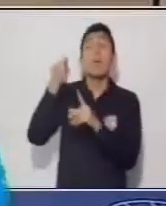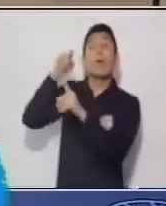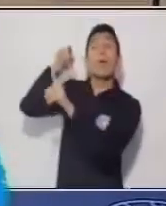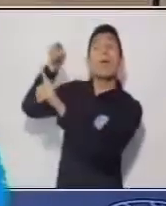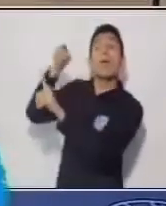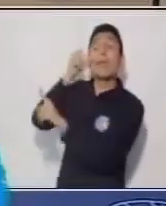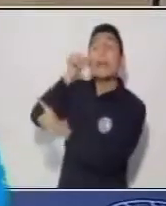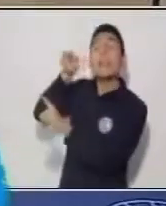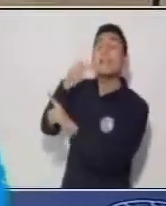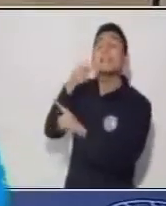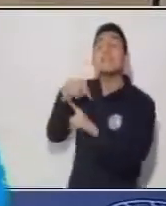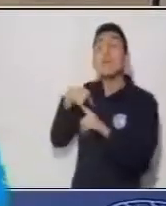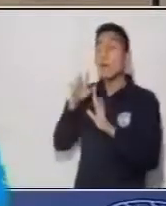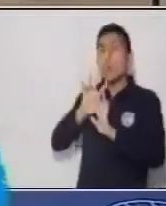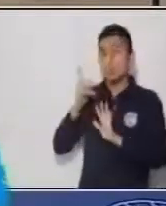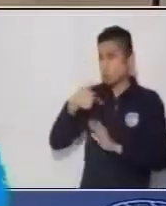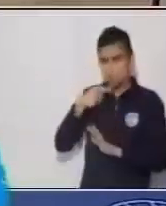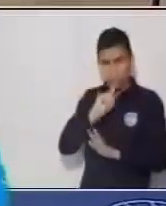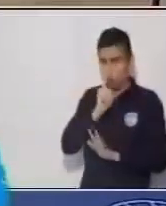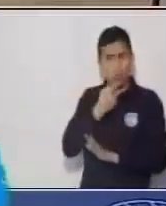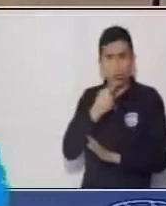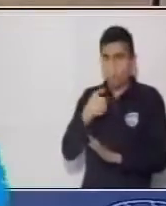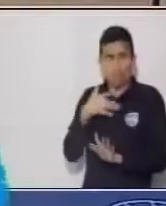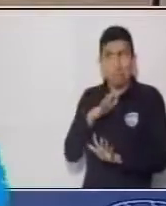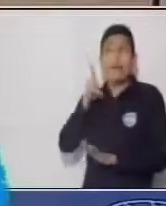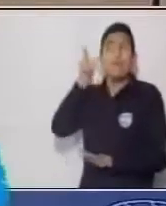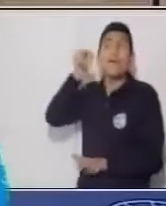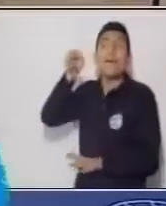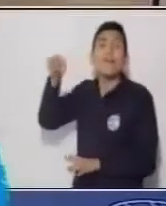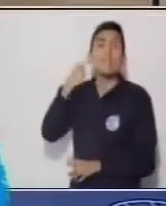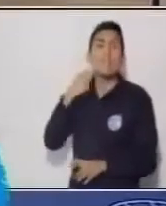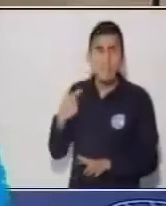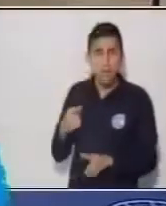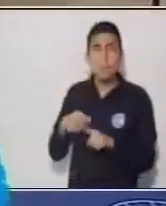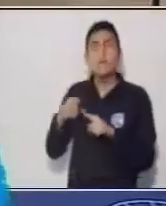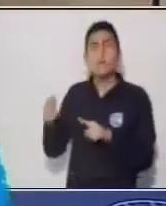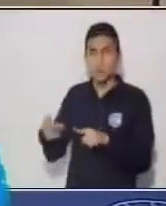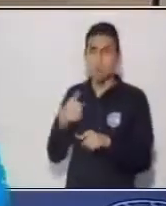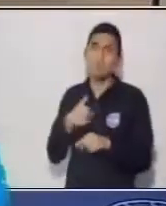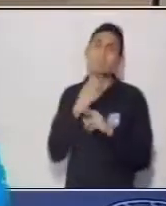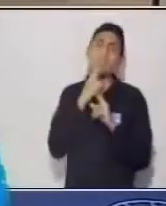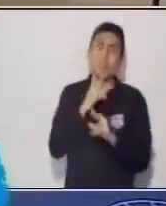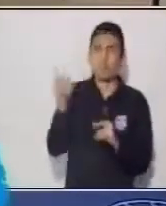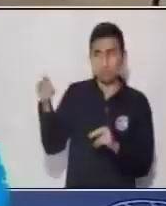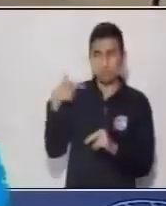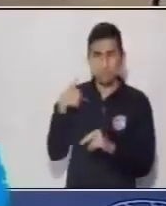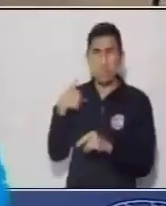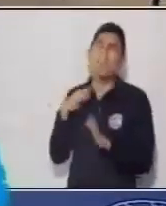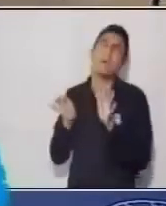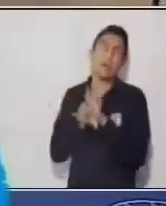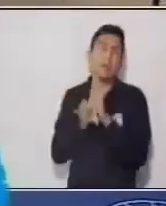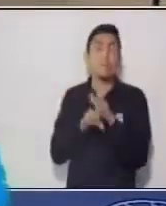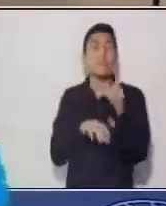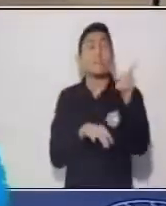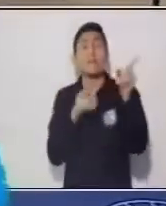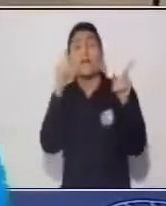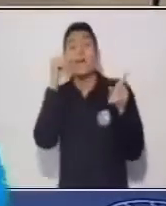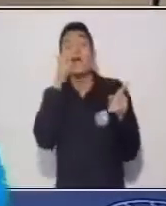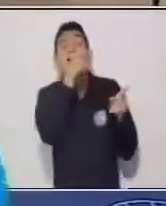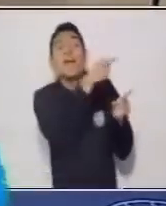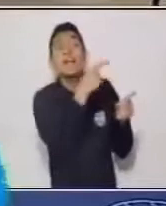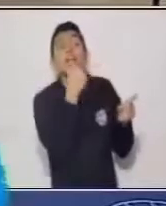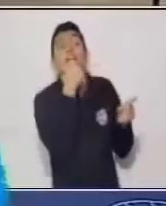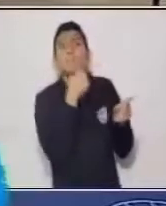realmente no están saliendo las palabras de sus labios es como decir él me dijo que cuando has